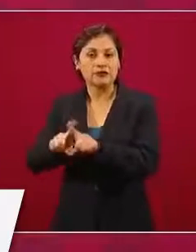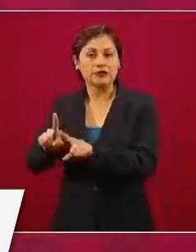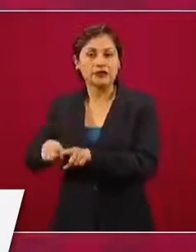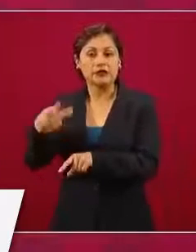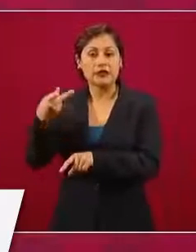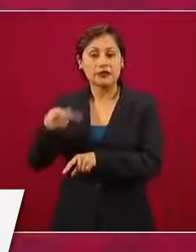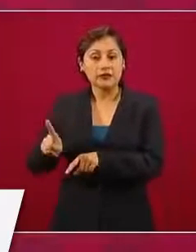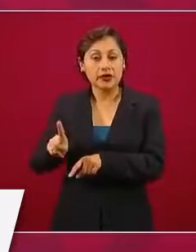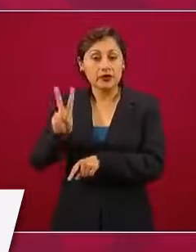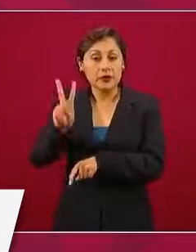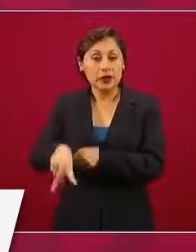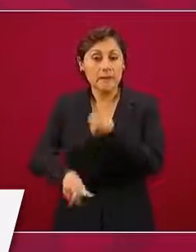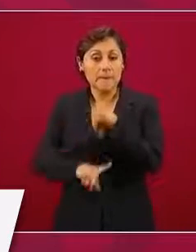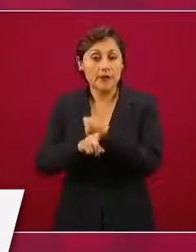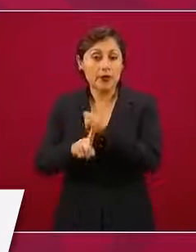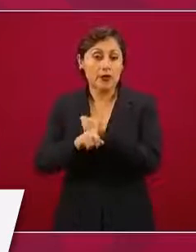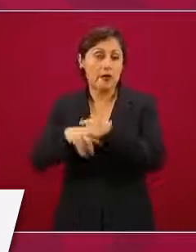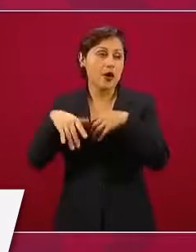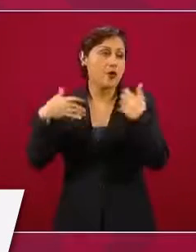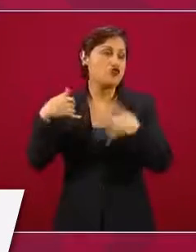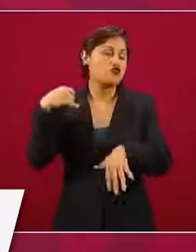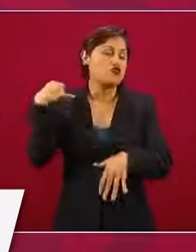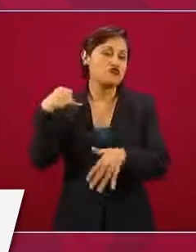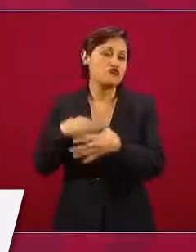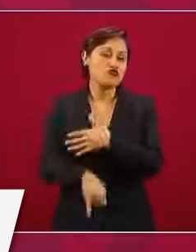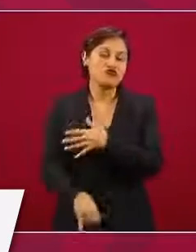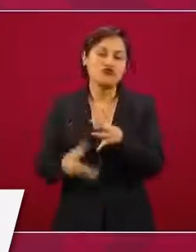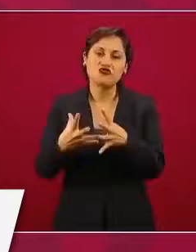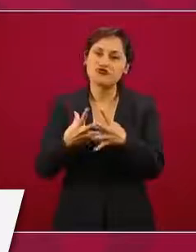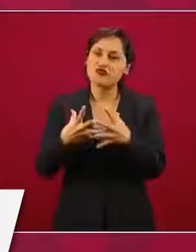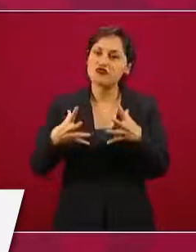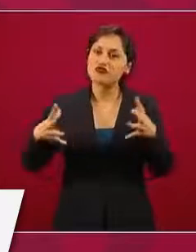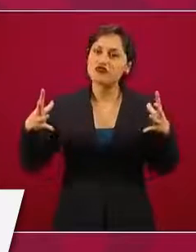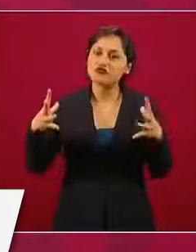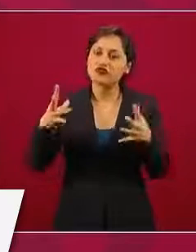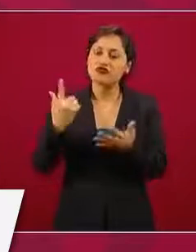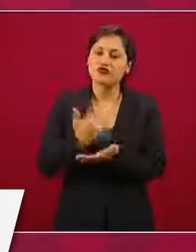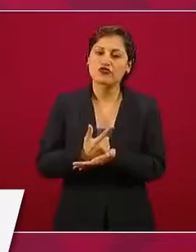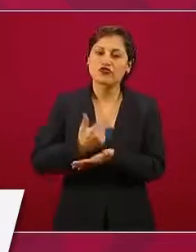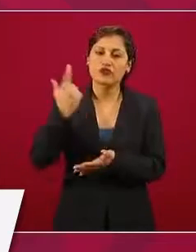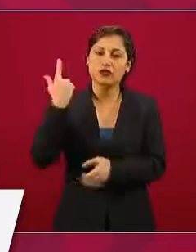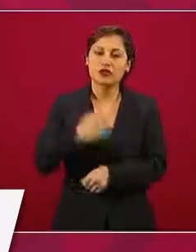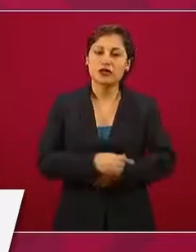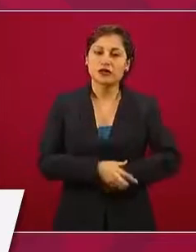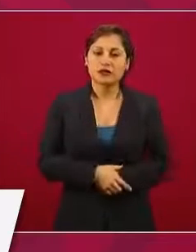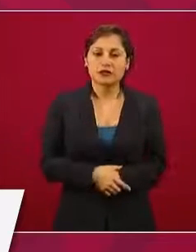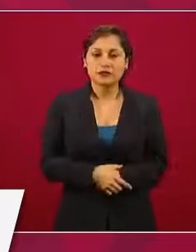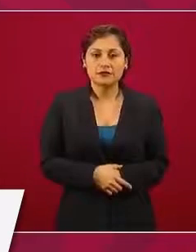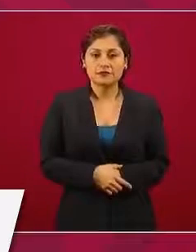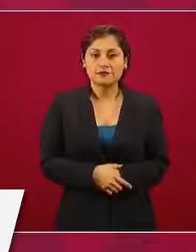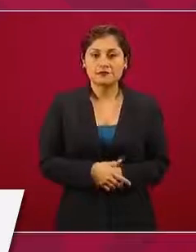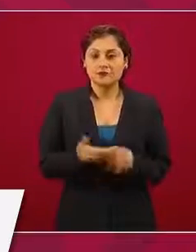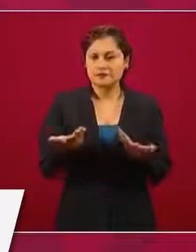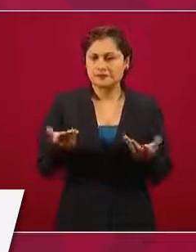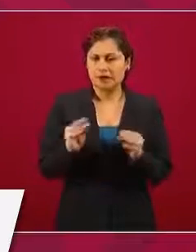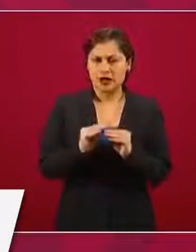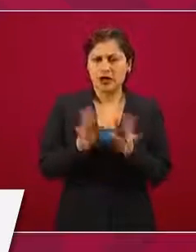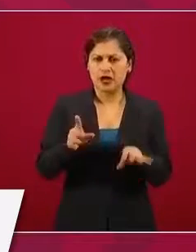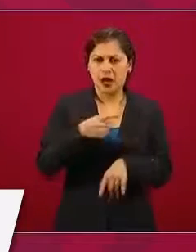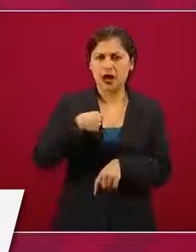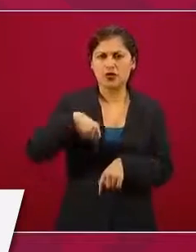arraigado el problema. Desde luego que vamos a